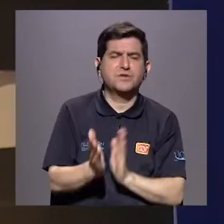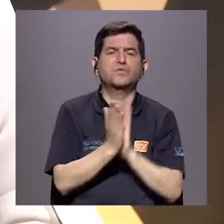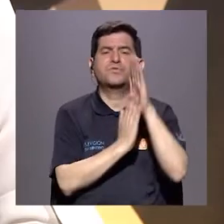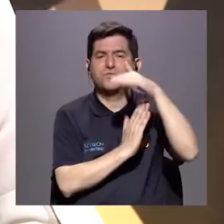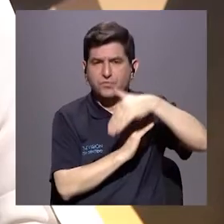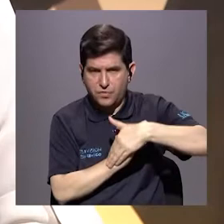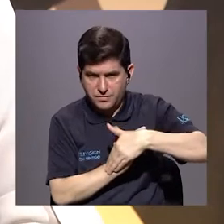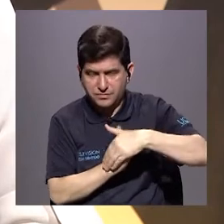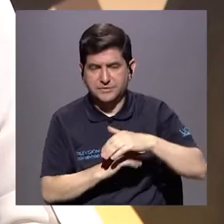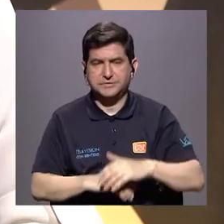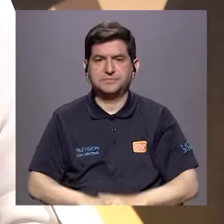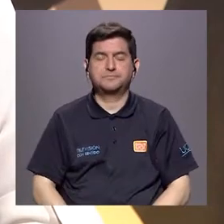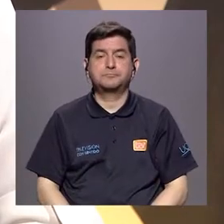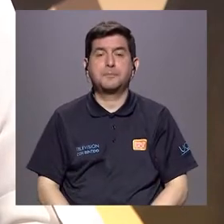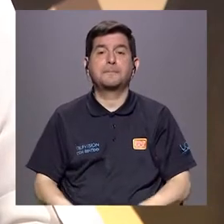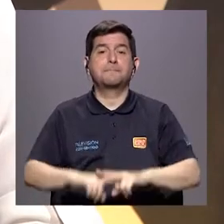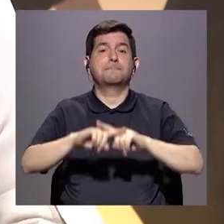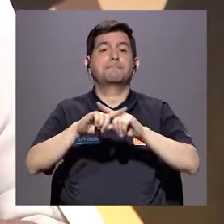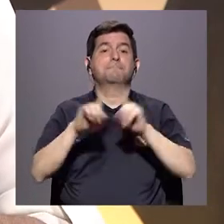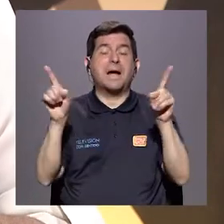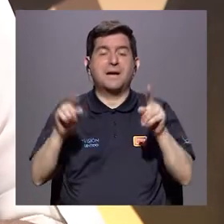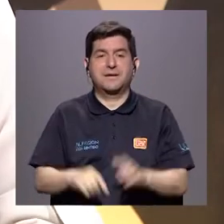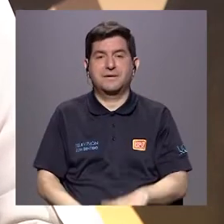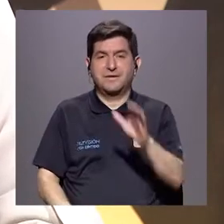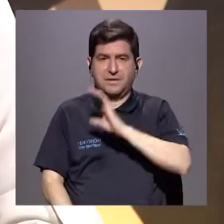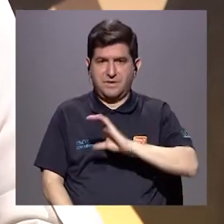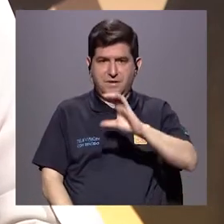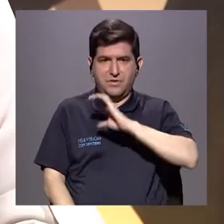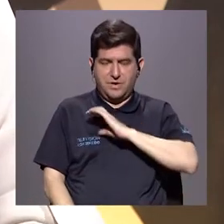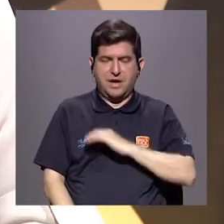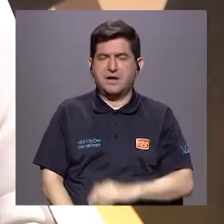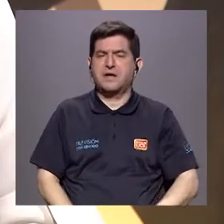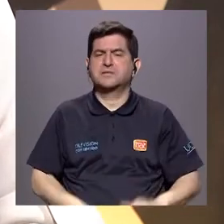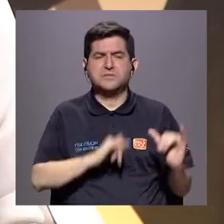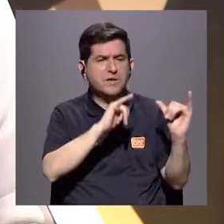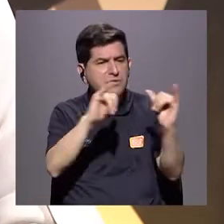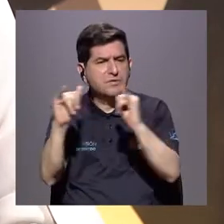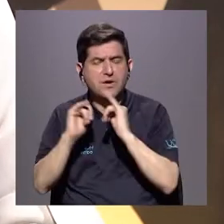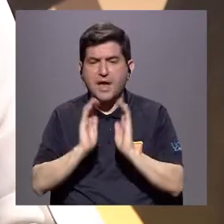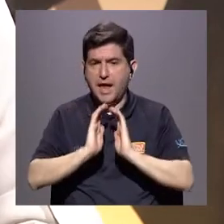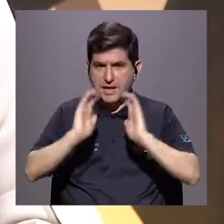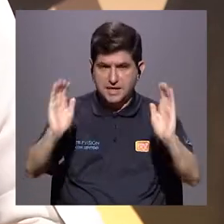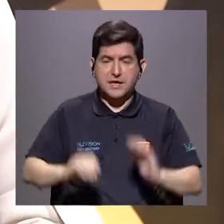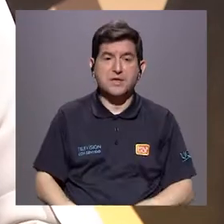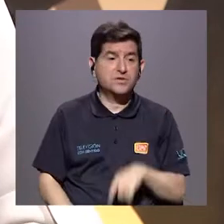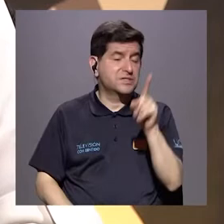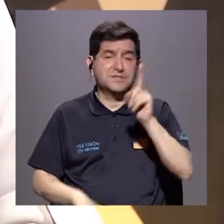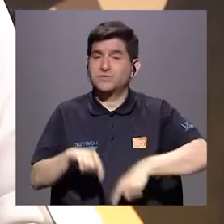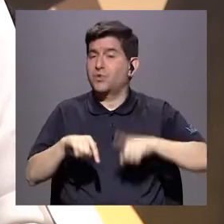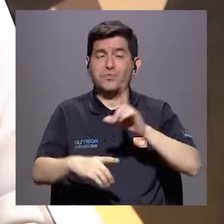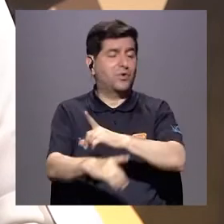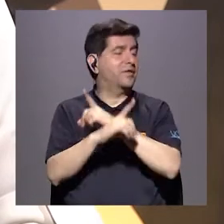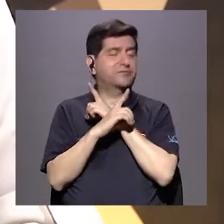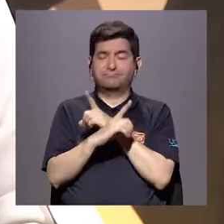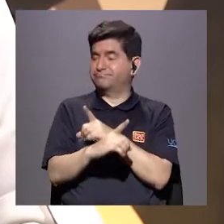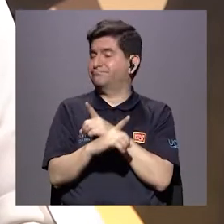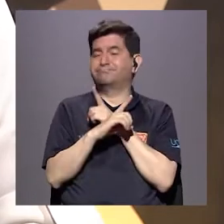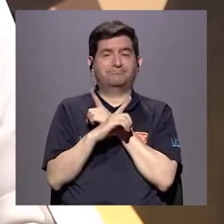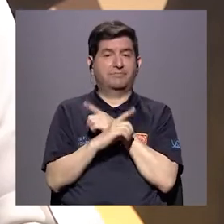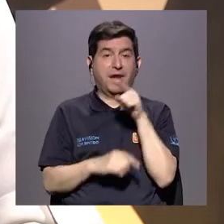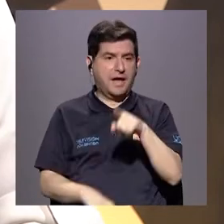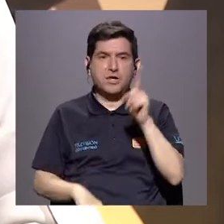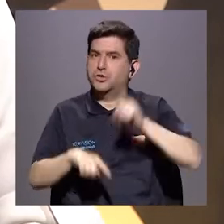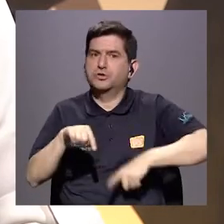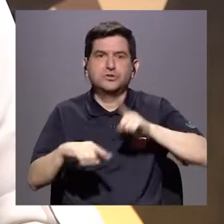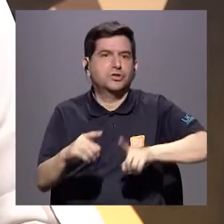de abuso. Sin embargo, la característica común en los casos de niños es su indefensión, ¿verdad? Ellos